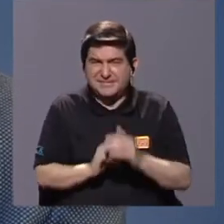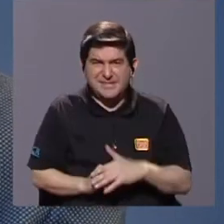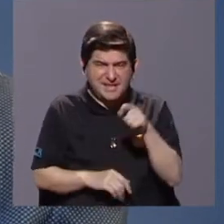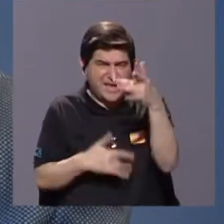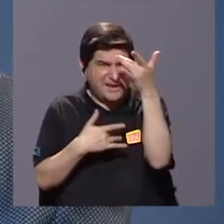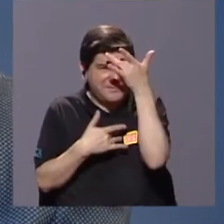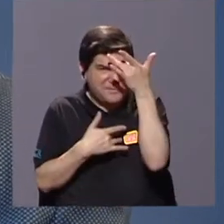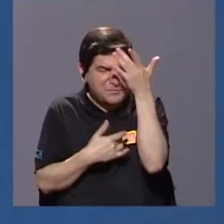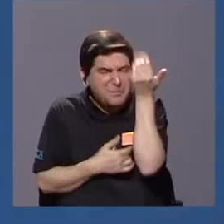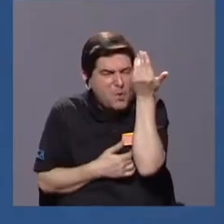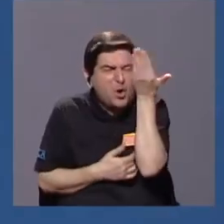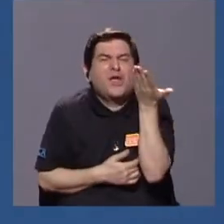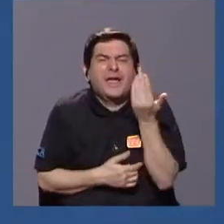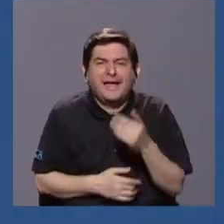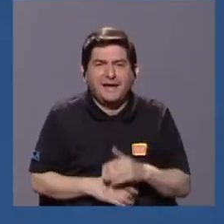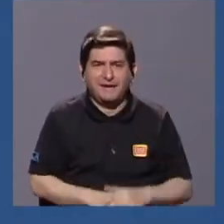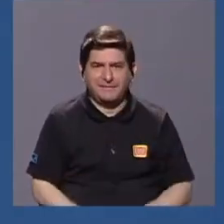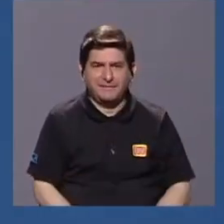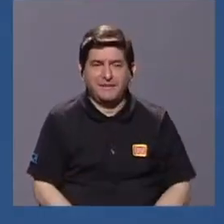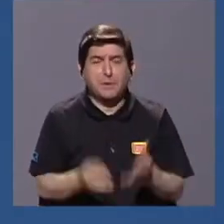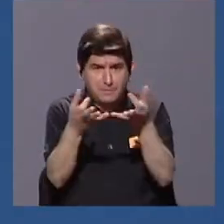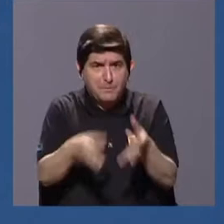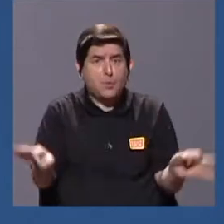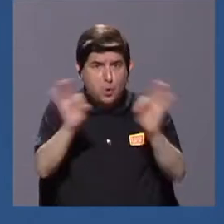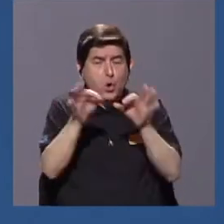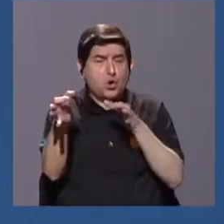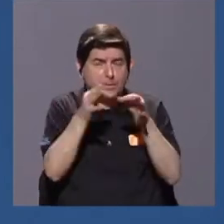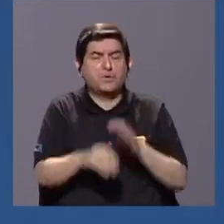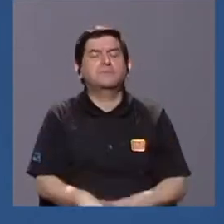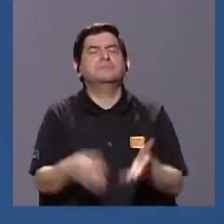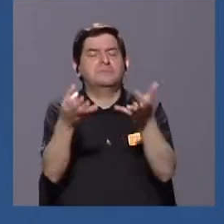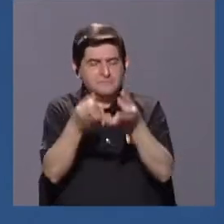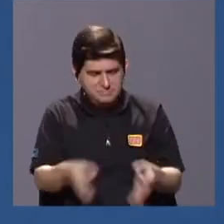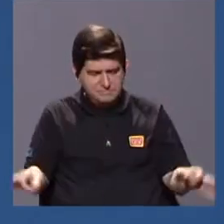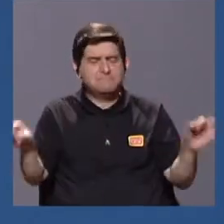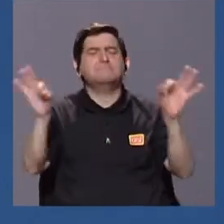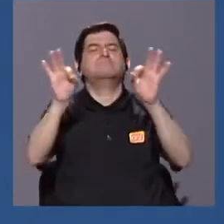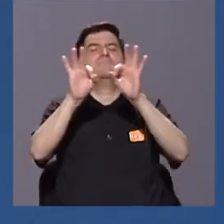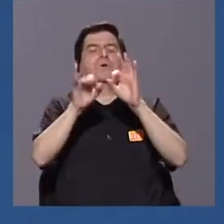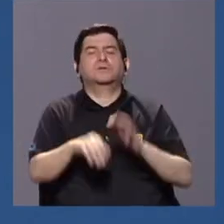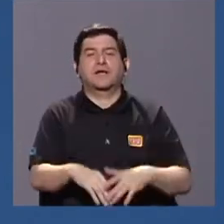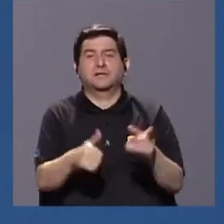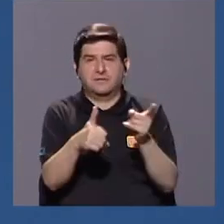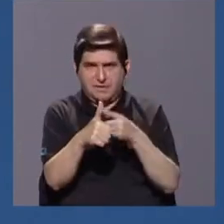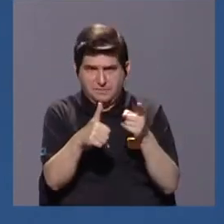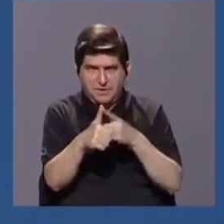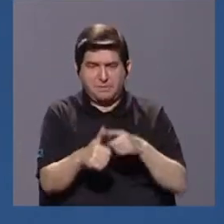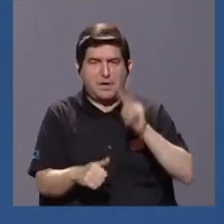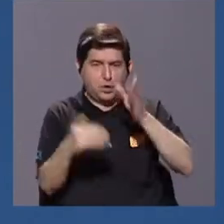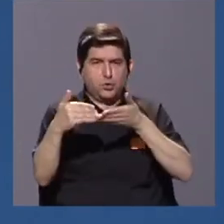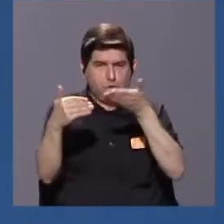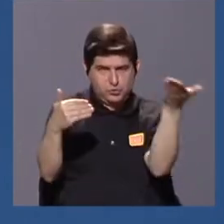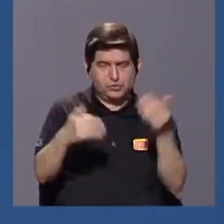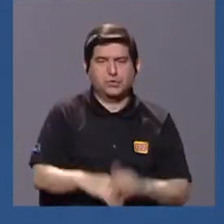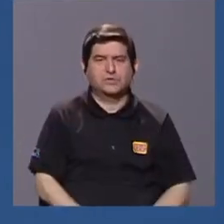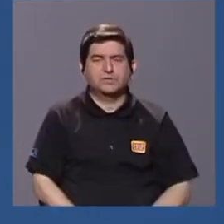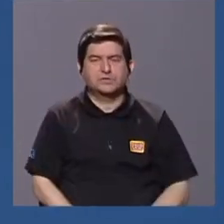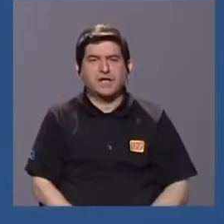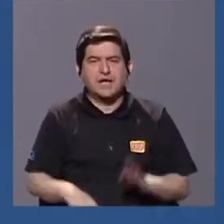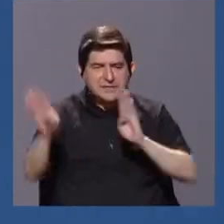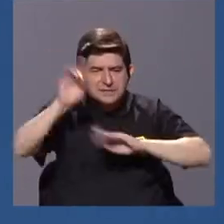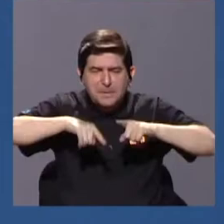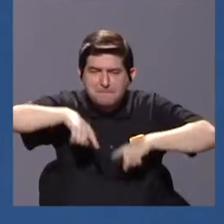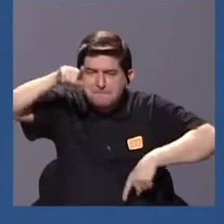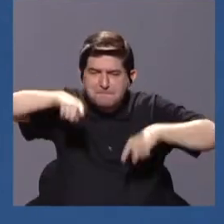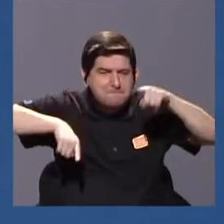enfermedades, Andrea? Esto es importante explicarlo. Sí, es muy importante. Primero, dos aspectos. La biodiversidad